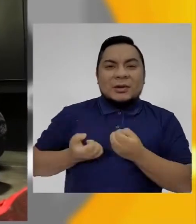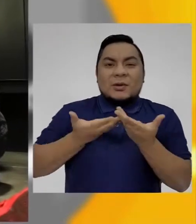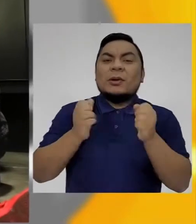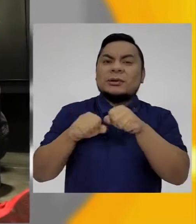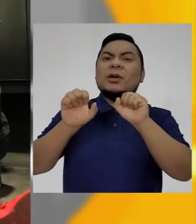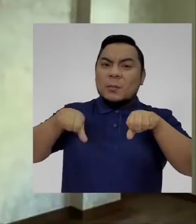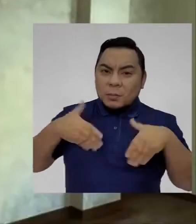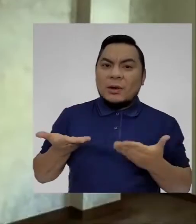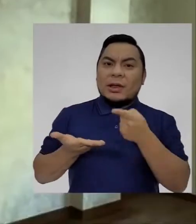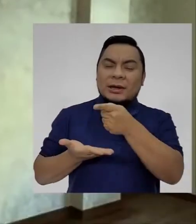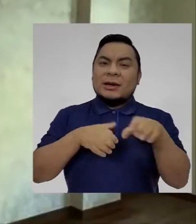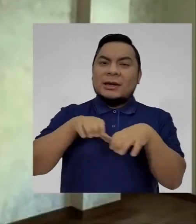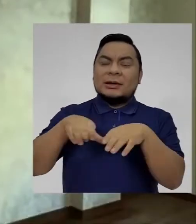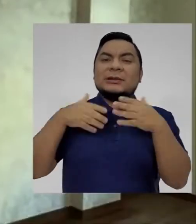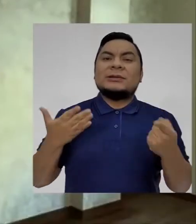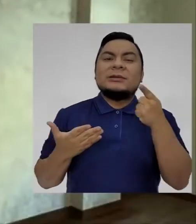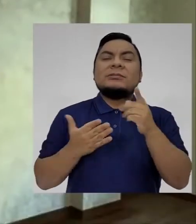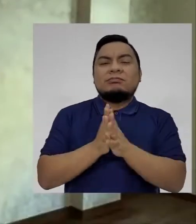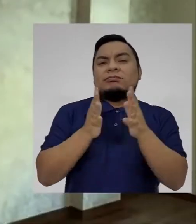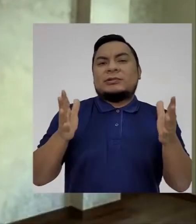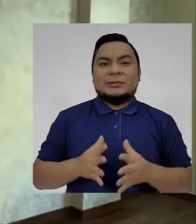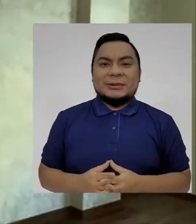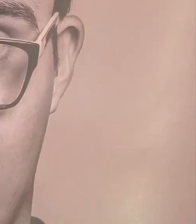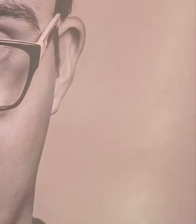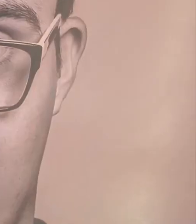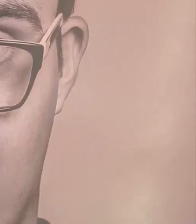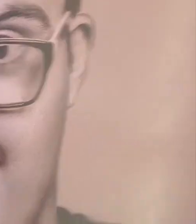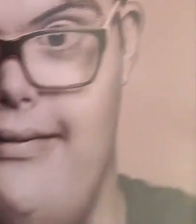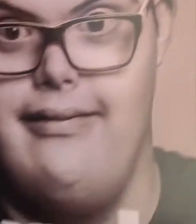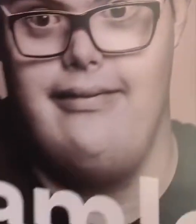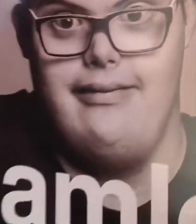capacidad es gigantesca.